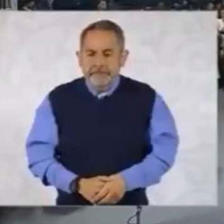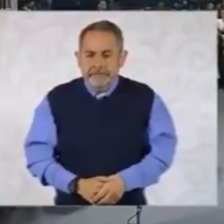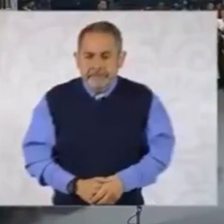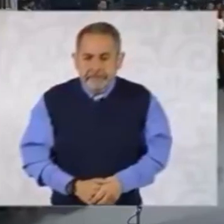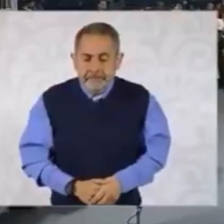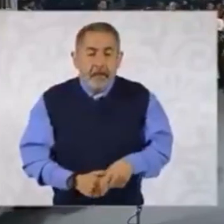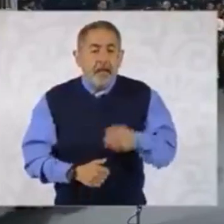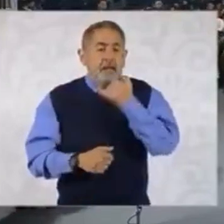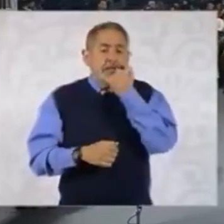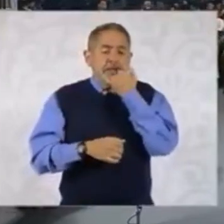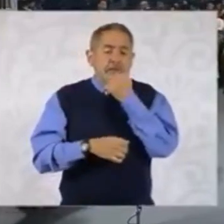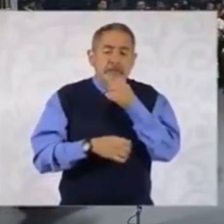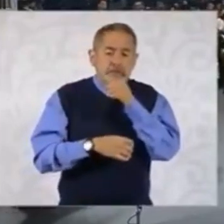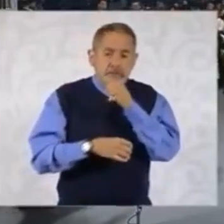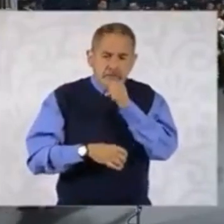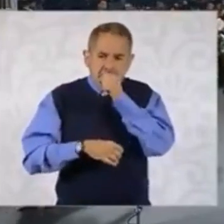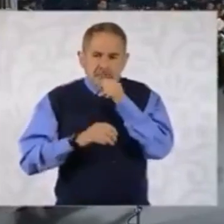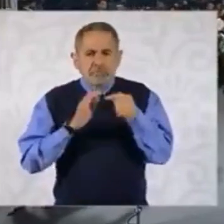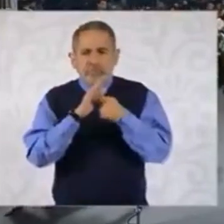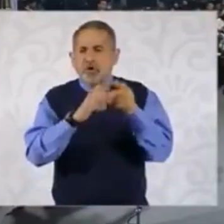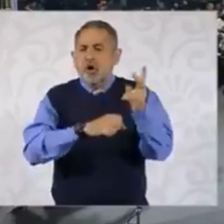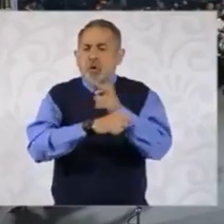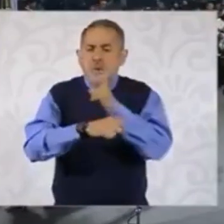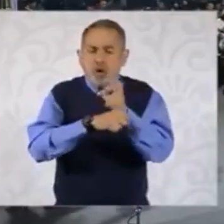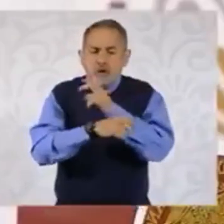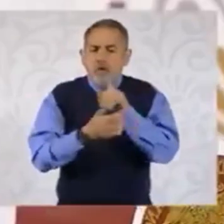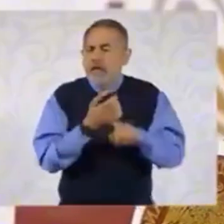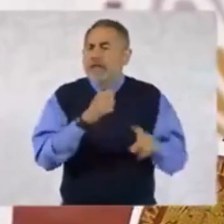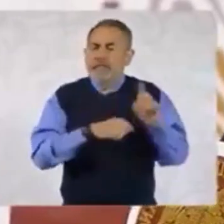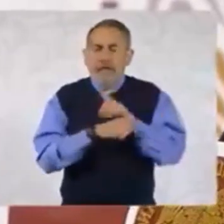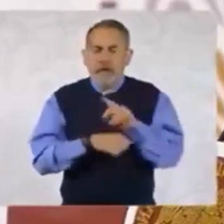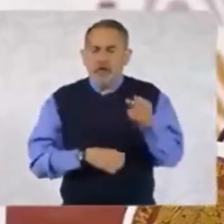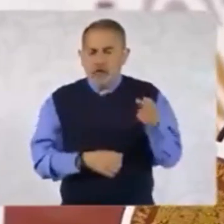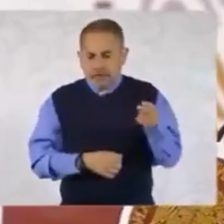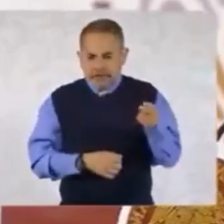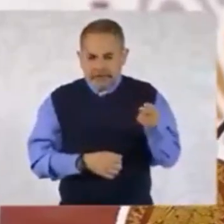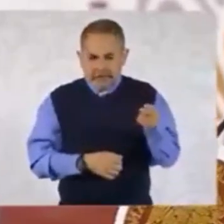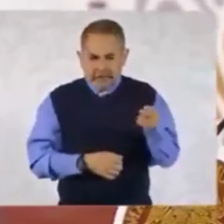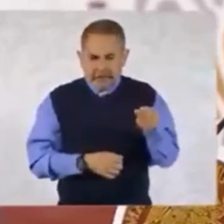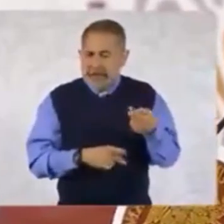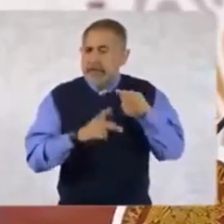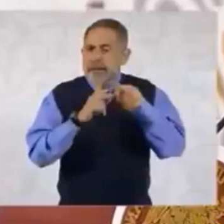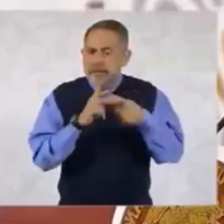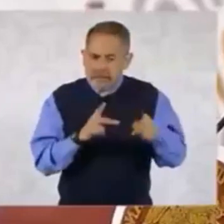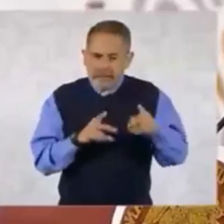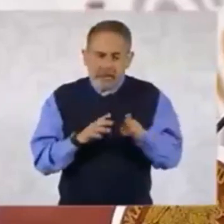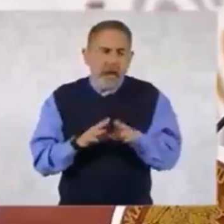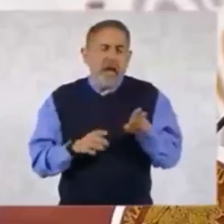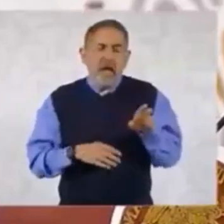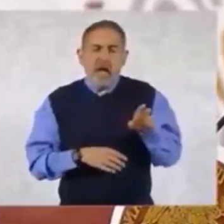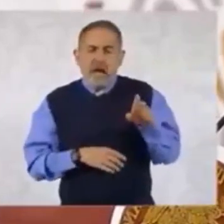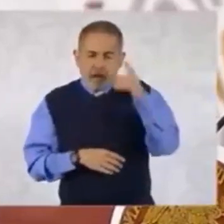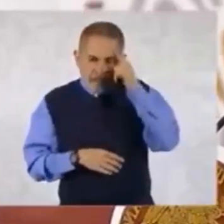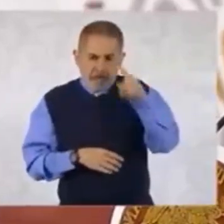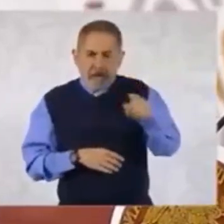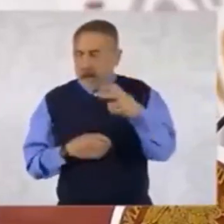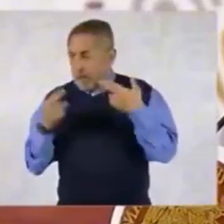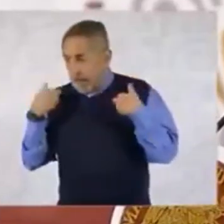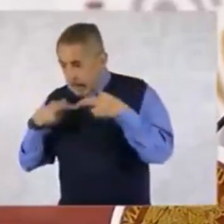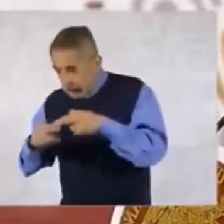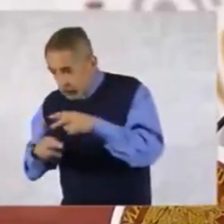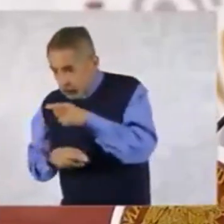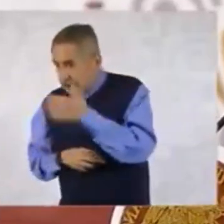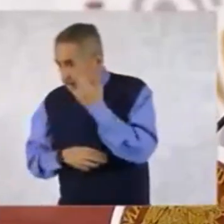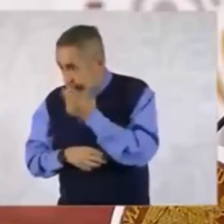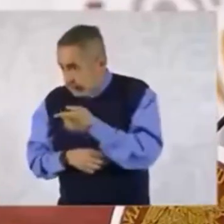Las convocatorias, perdón, ya las había puesto, pero son en noviembre, iniciaremos las convocatorias tanto para profesores como